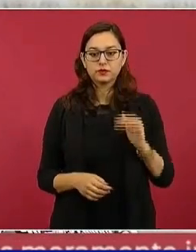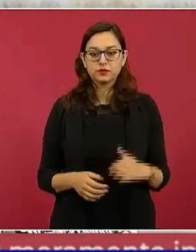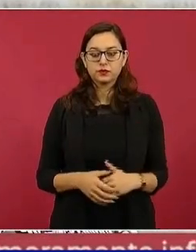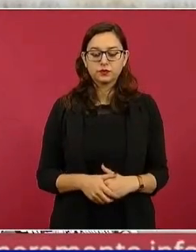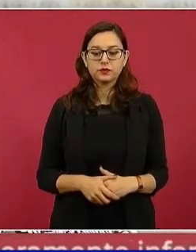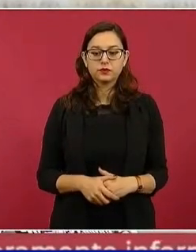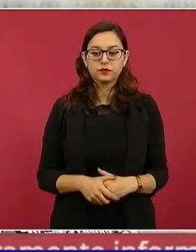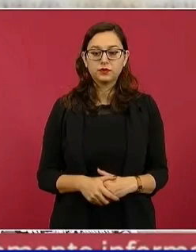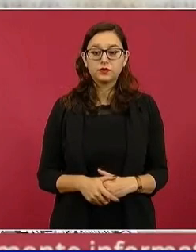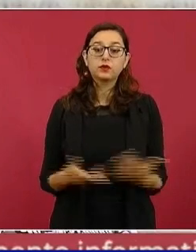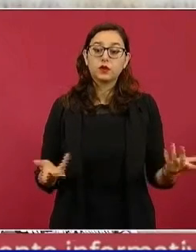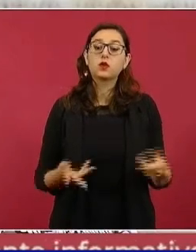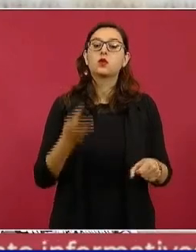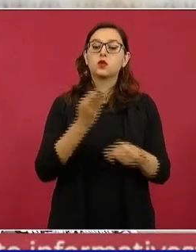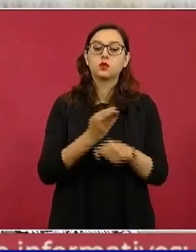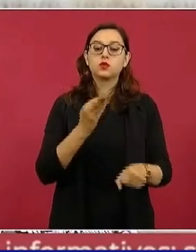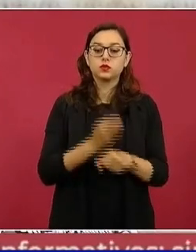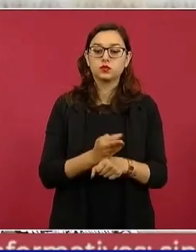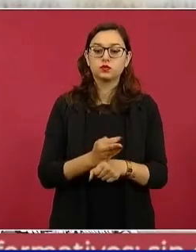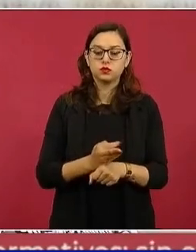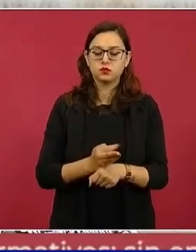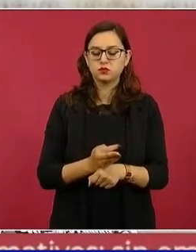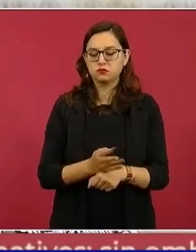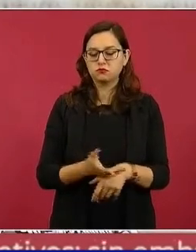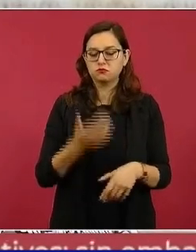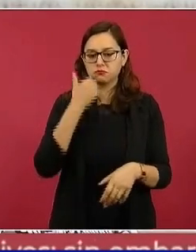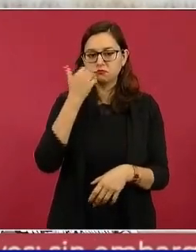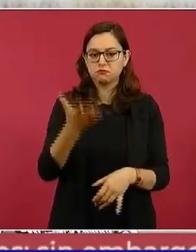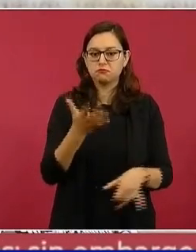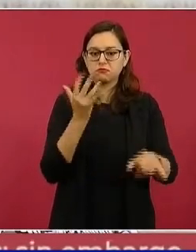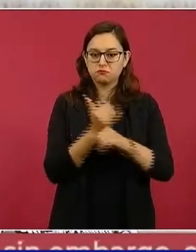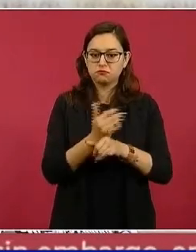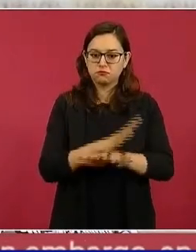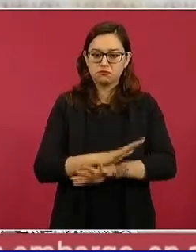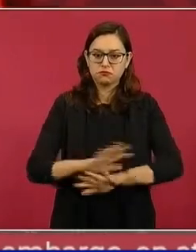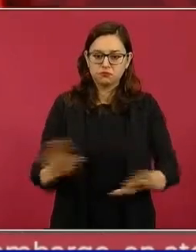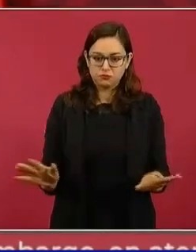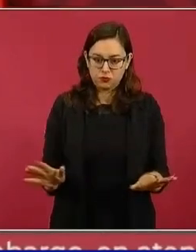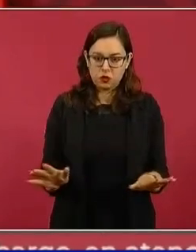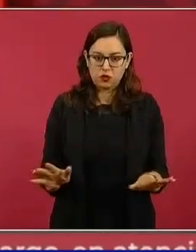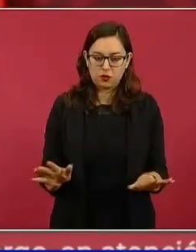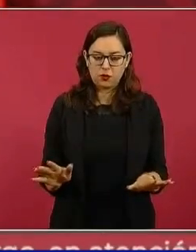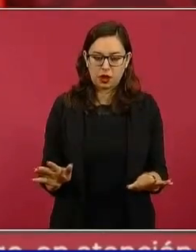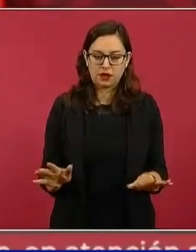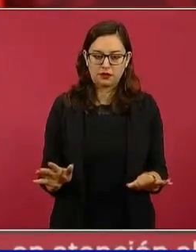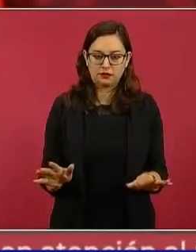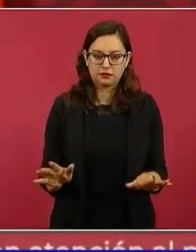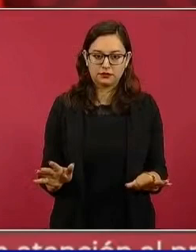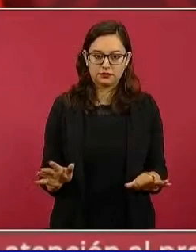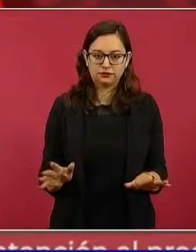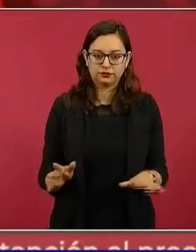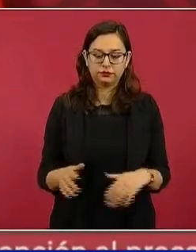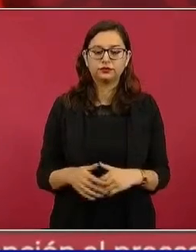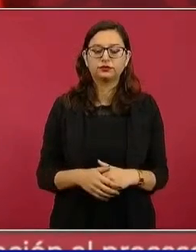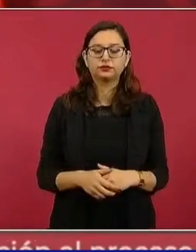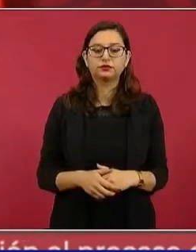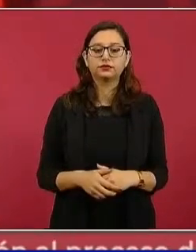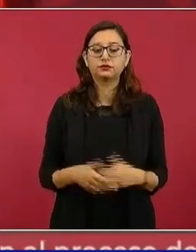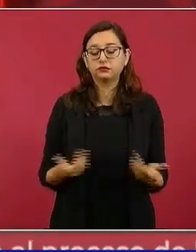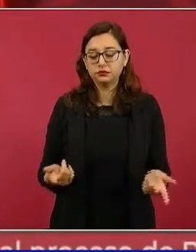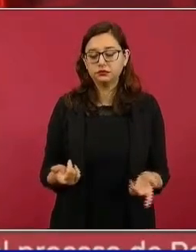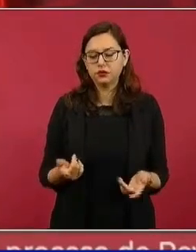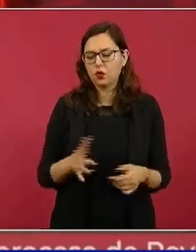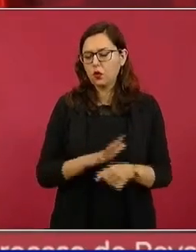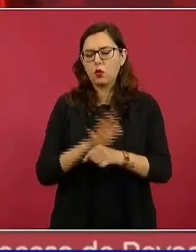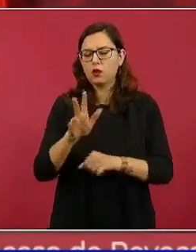sobre los mexicanos que se trasladaron de